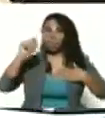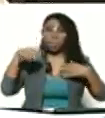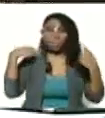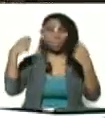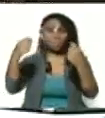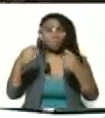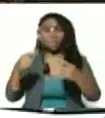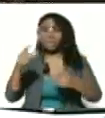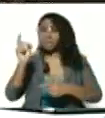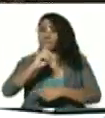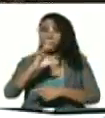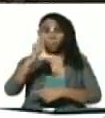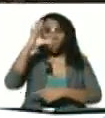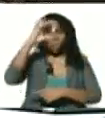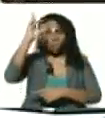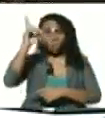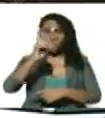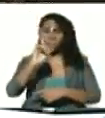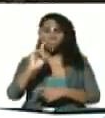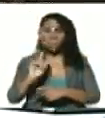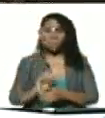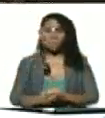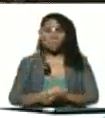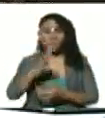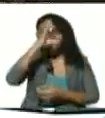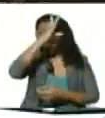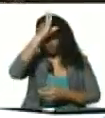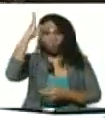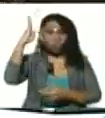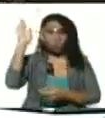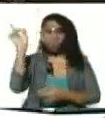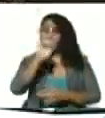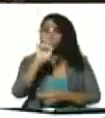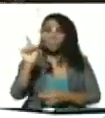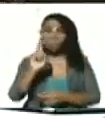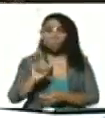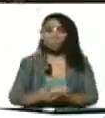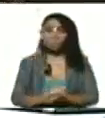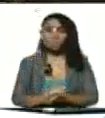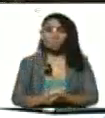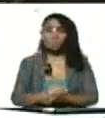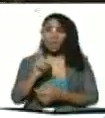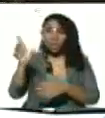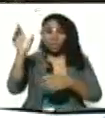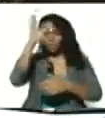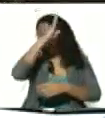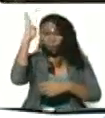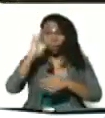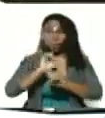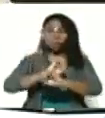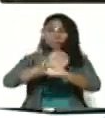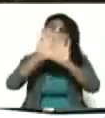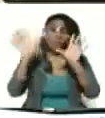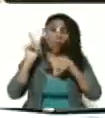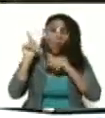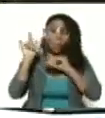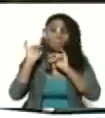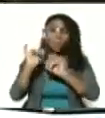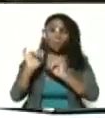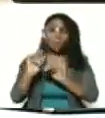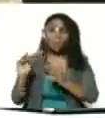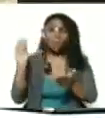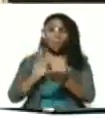papel de Delsi ni de Diosdado hay Diosdado ha sido muy claro desde las mismas